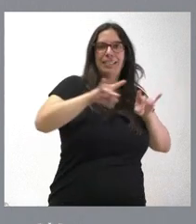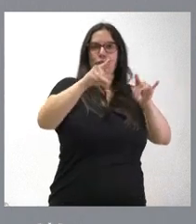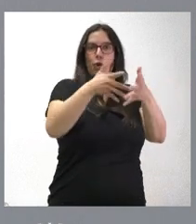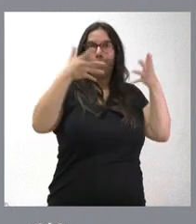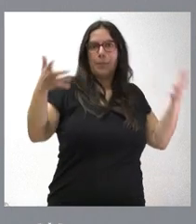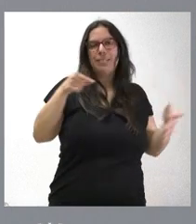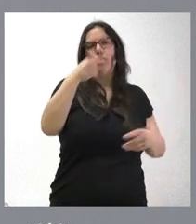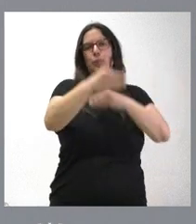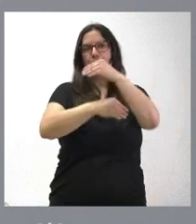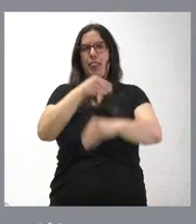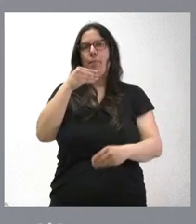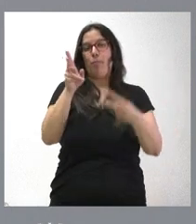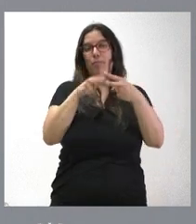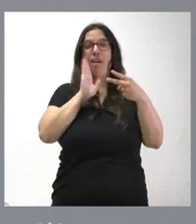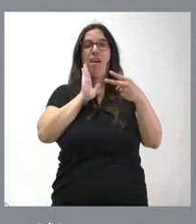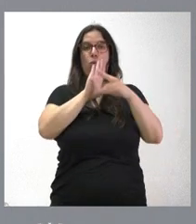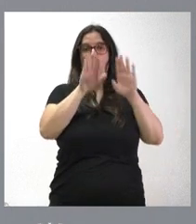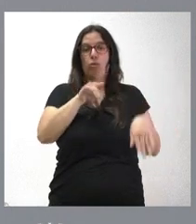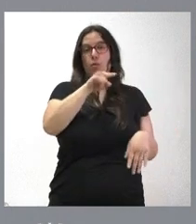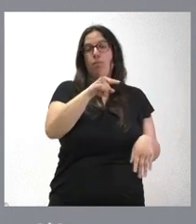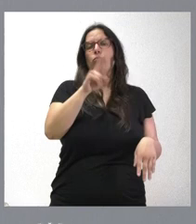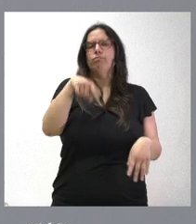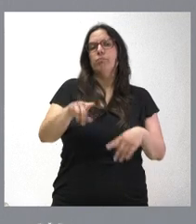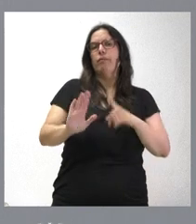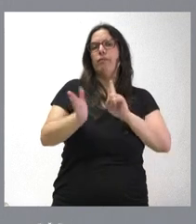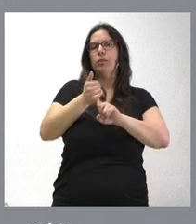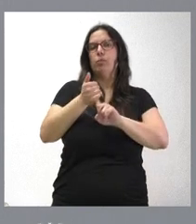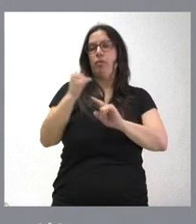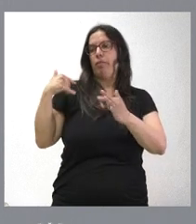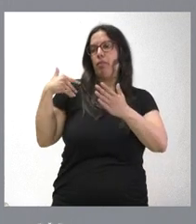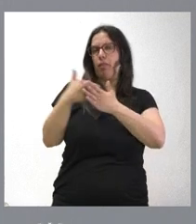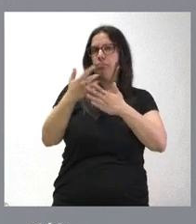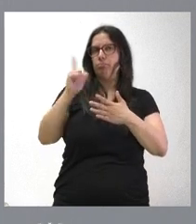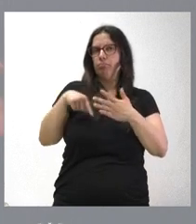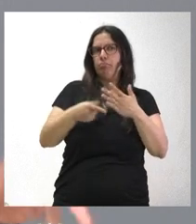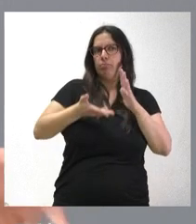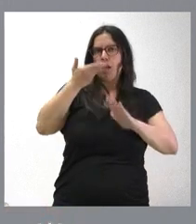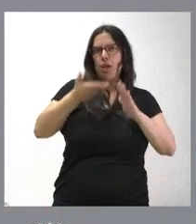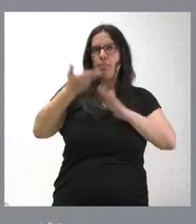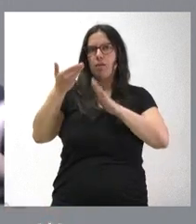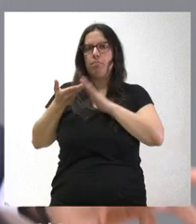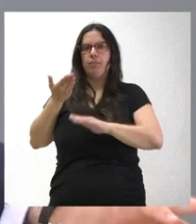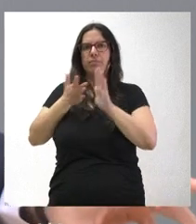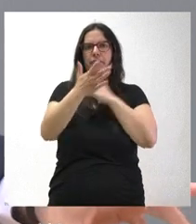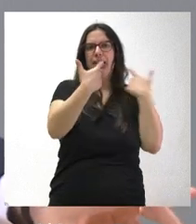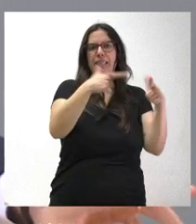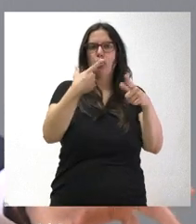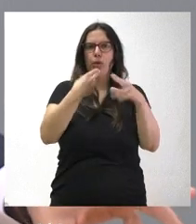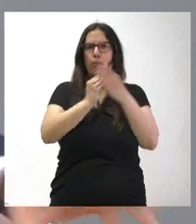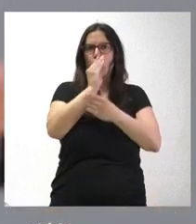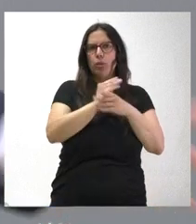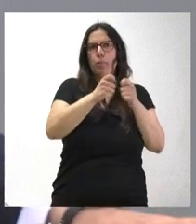Esto es lo que estamos, en cierto modo, promoviendo y también consiguiendo en los últimos tiempos que abramos a más sectores productivos,